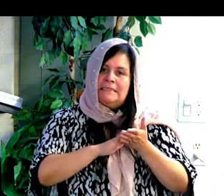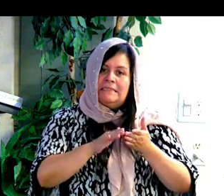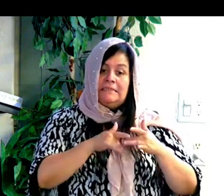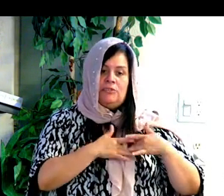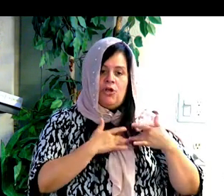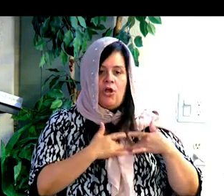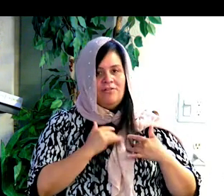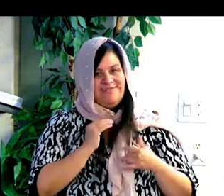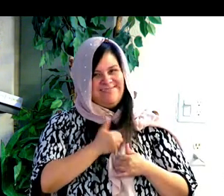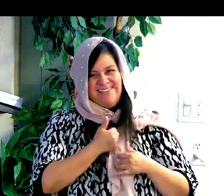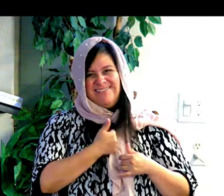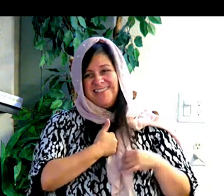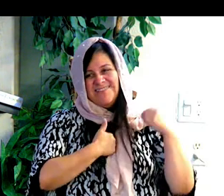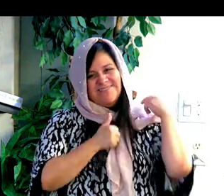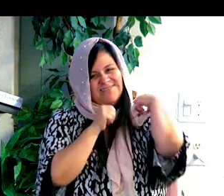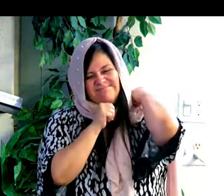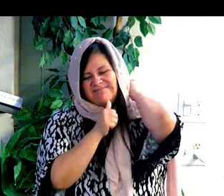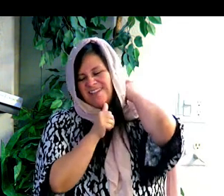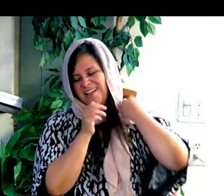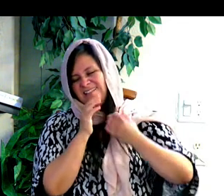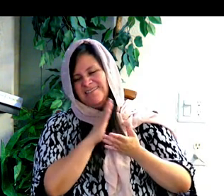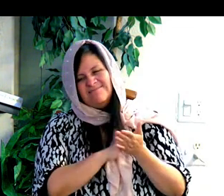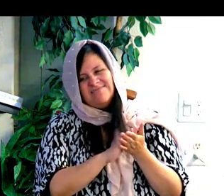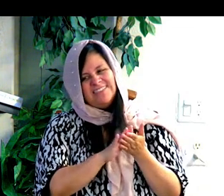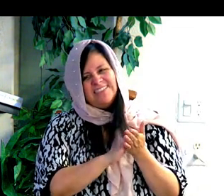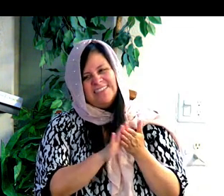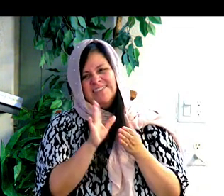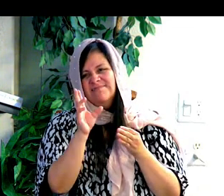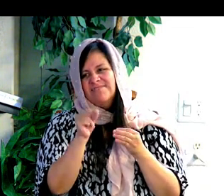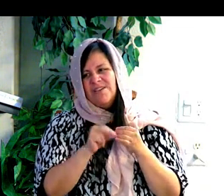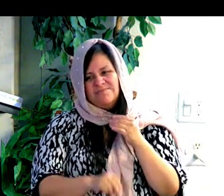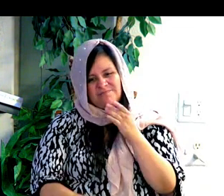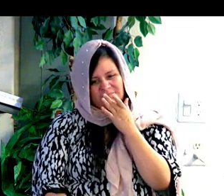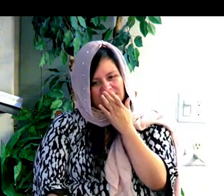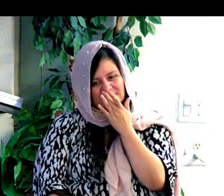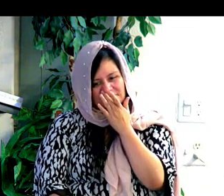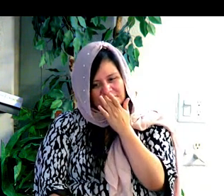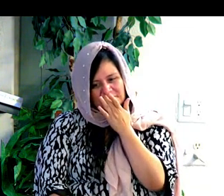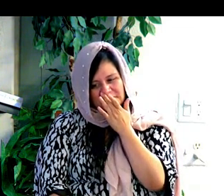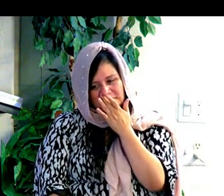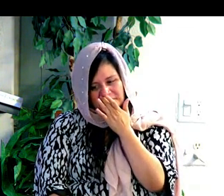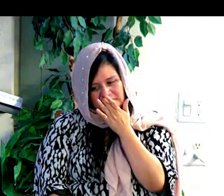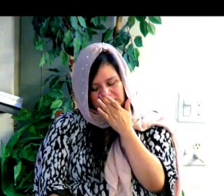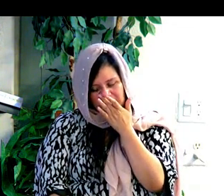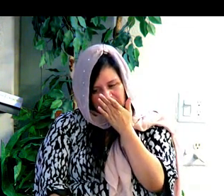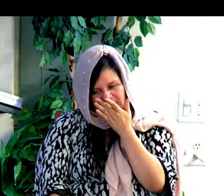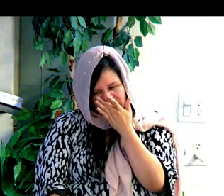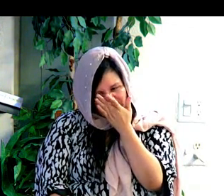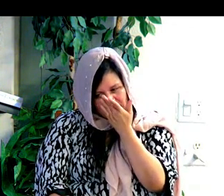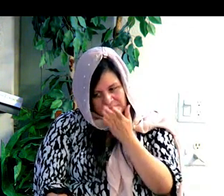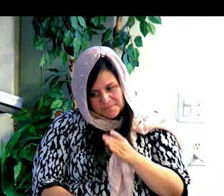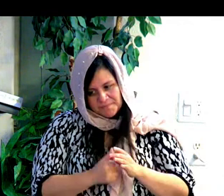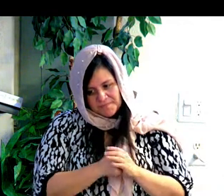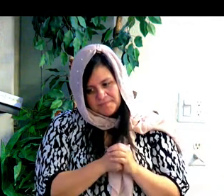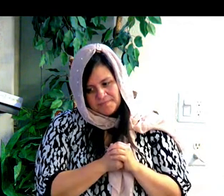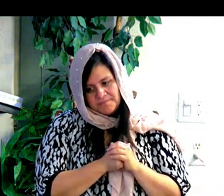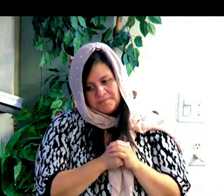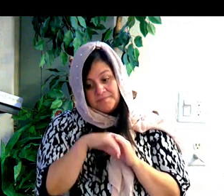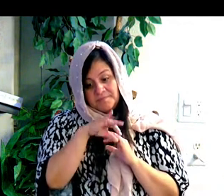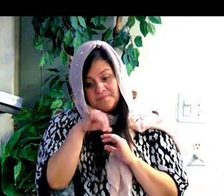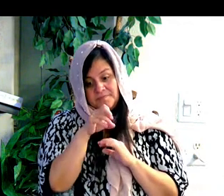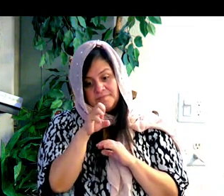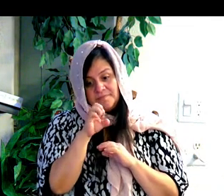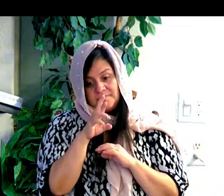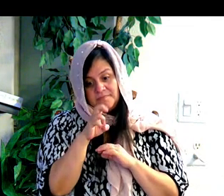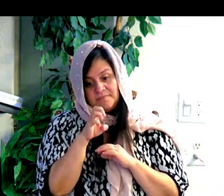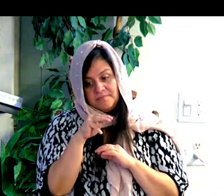Nosotros no somos, por decir, dignos o justos por nosotros mismos. En Jeremiah chapter 23,